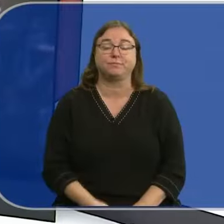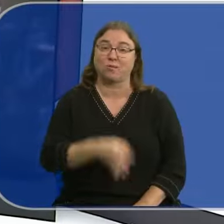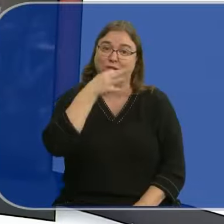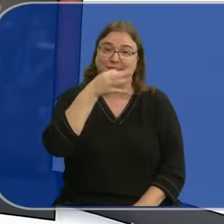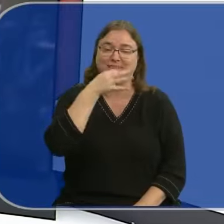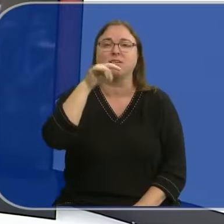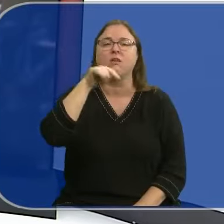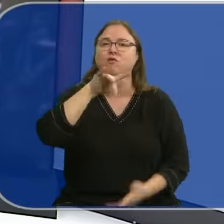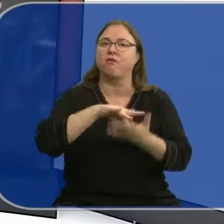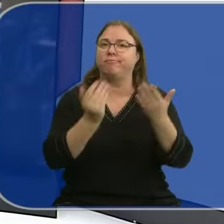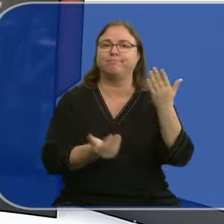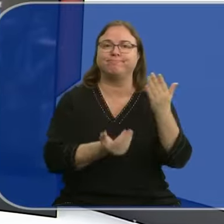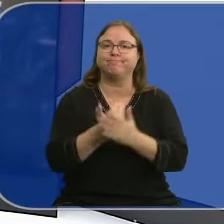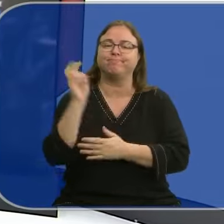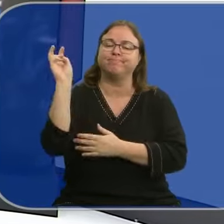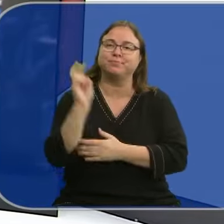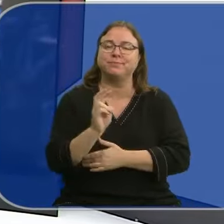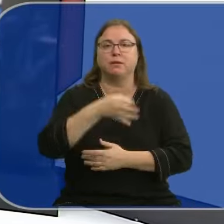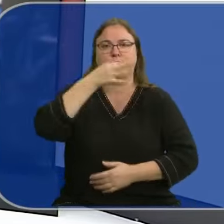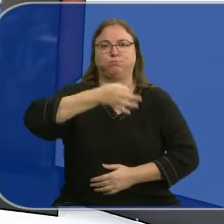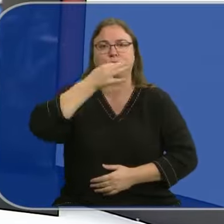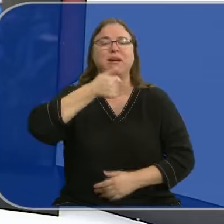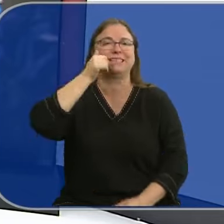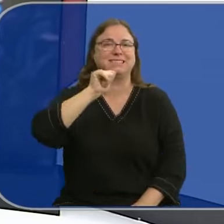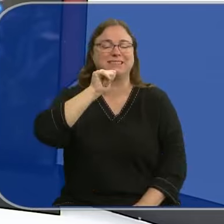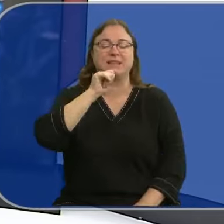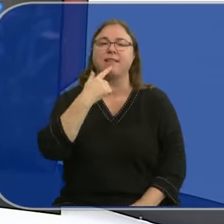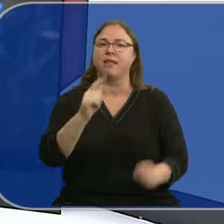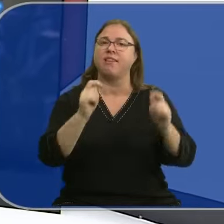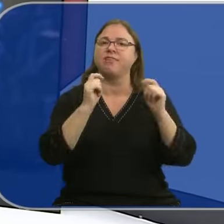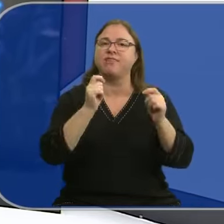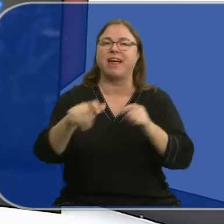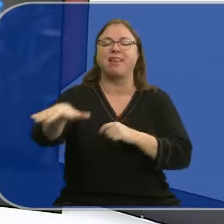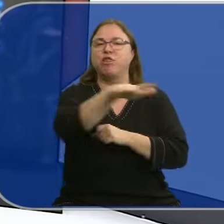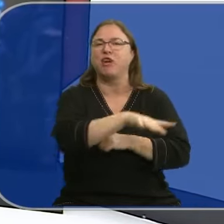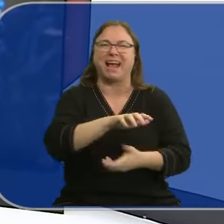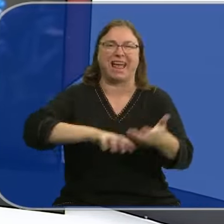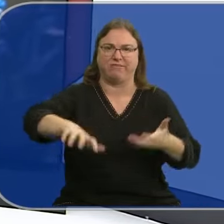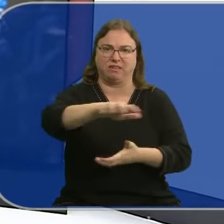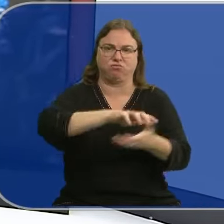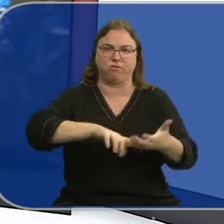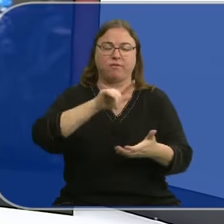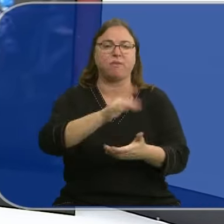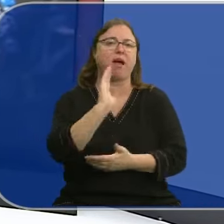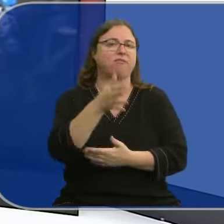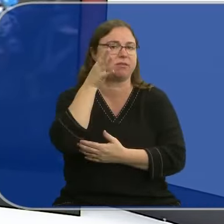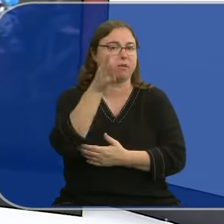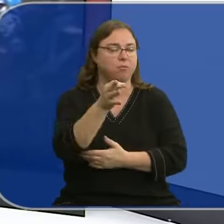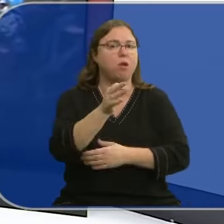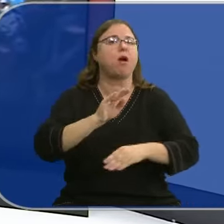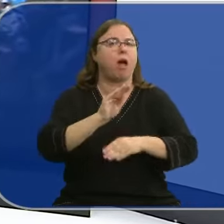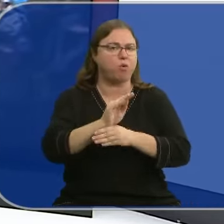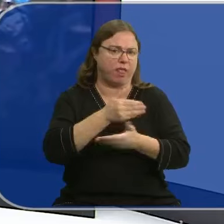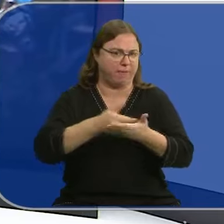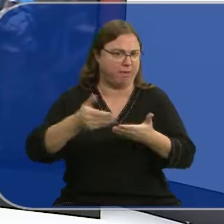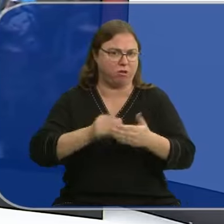Buenas tardes. En una mañana en la que ha comparecido Pedro Sánchez para declarar como zona catastrófica a los municipios afectados. Ha anunciado ayudas millonarias